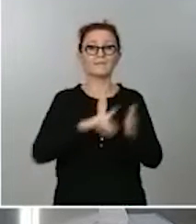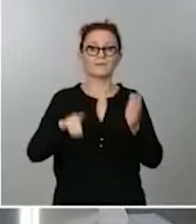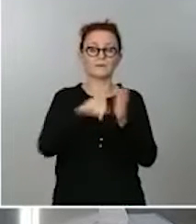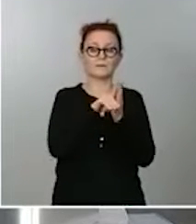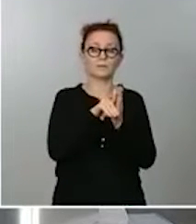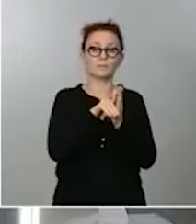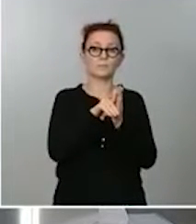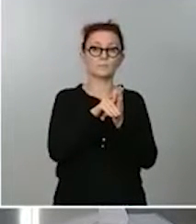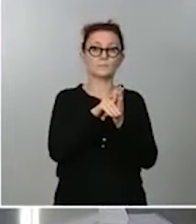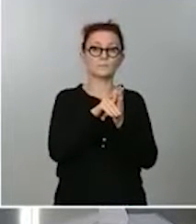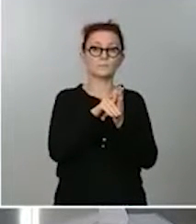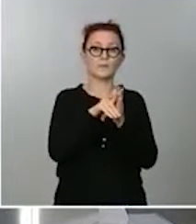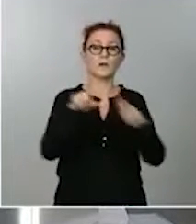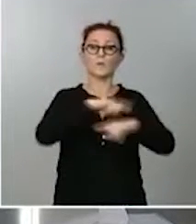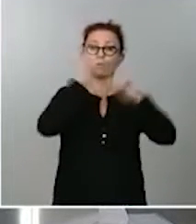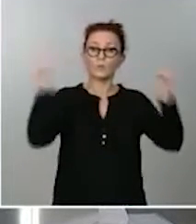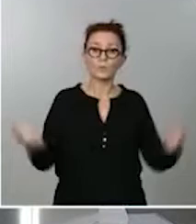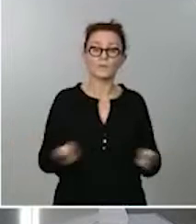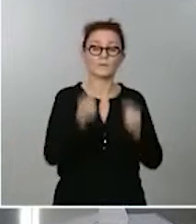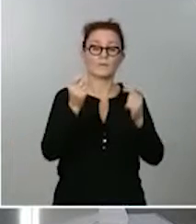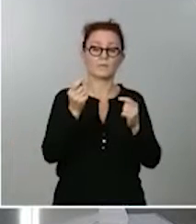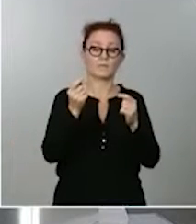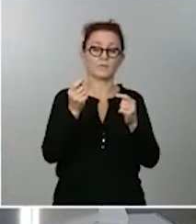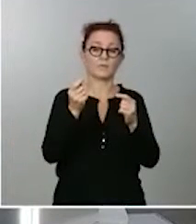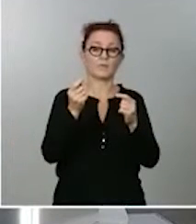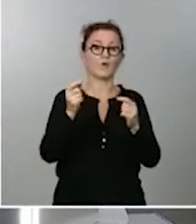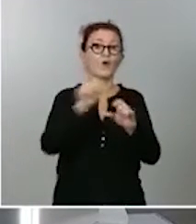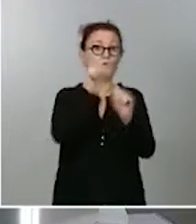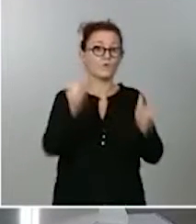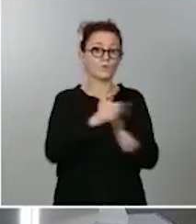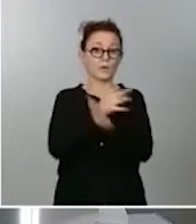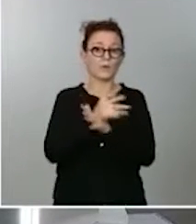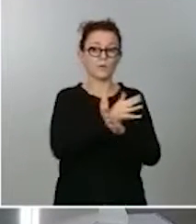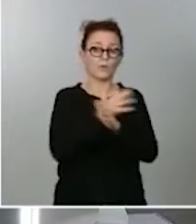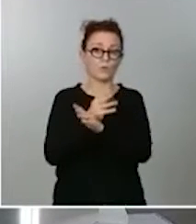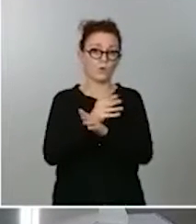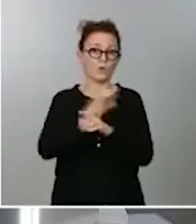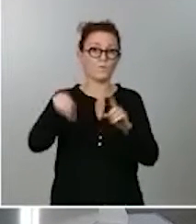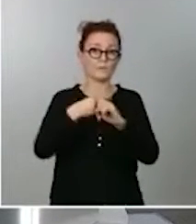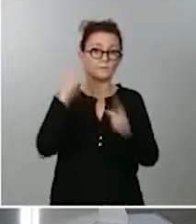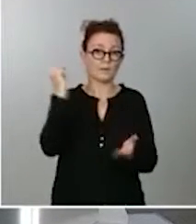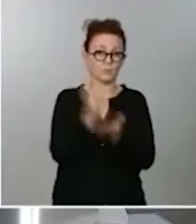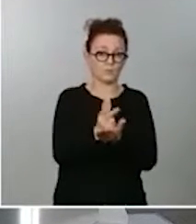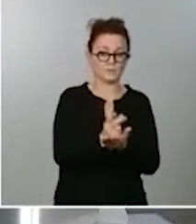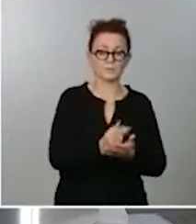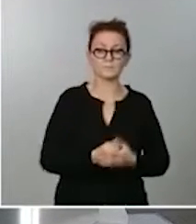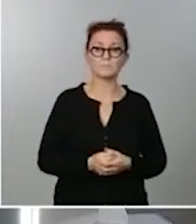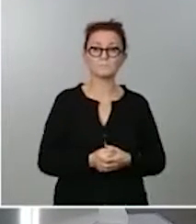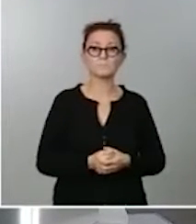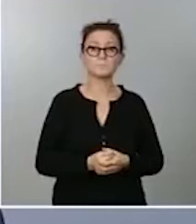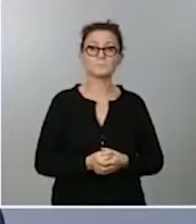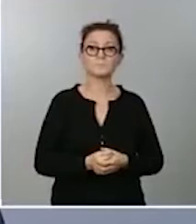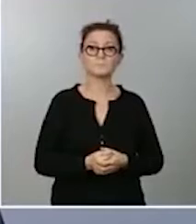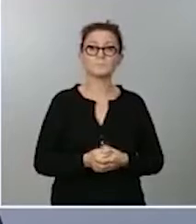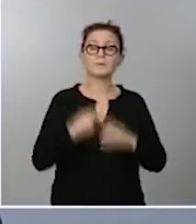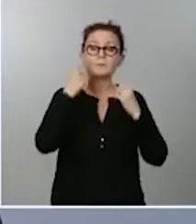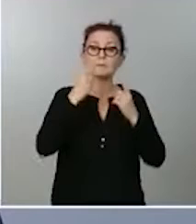la publicidad de las actividades de juego de azar y de apuestas. Con ello, damos respuesta a una